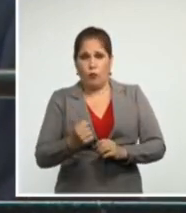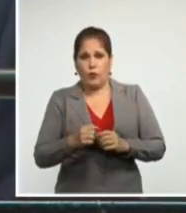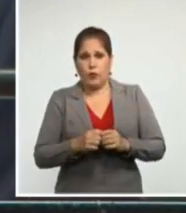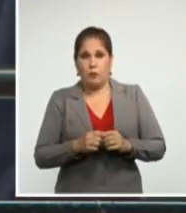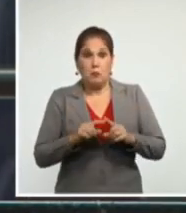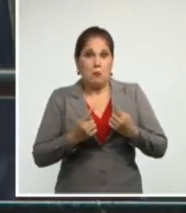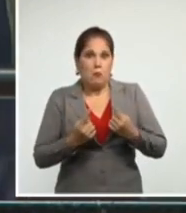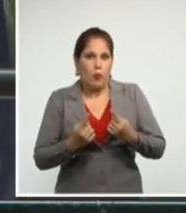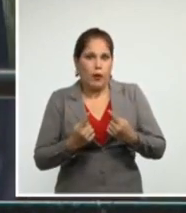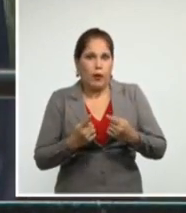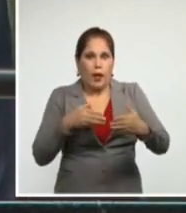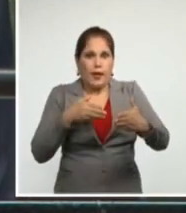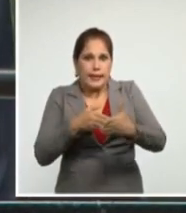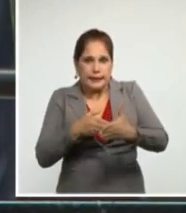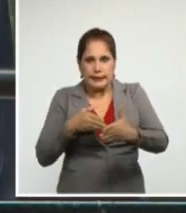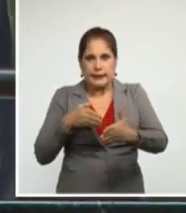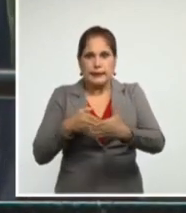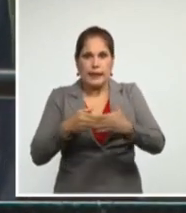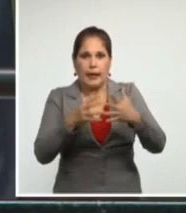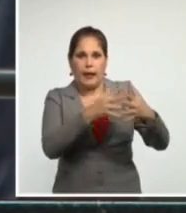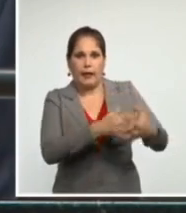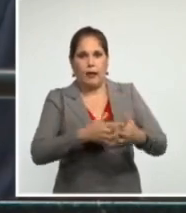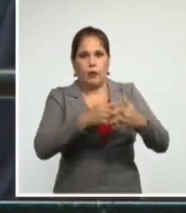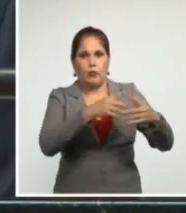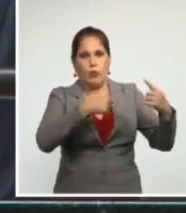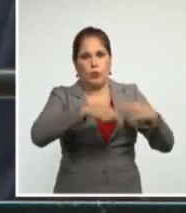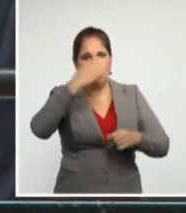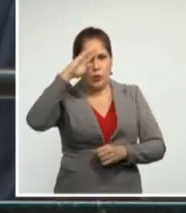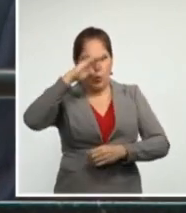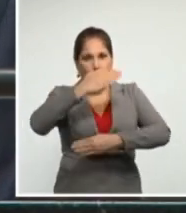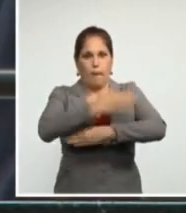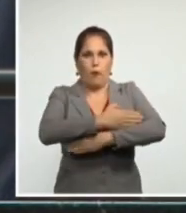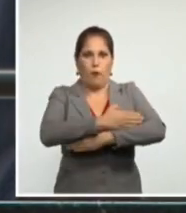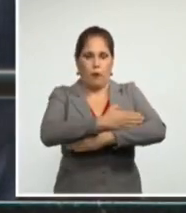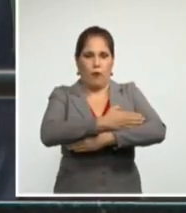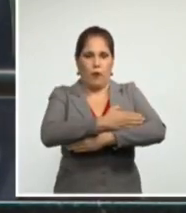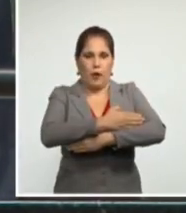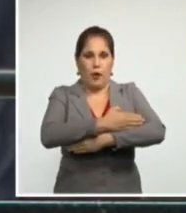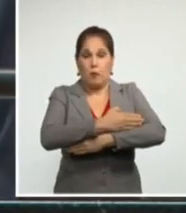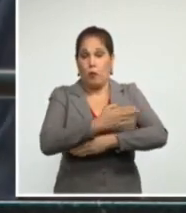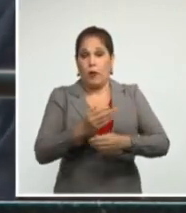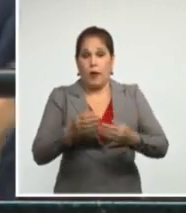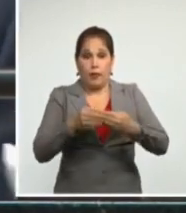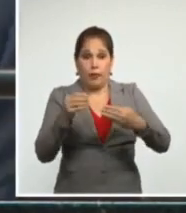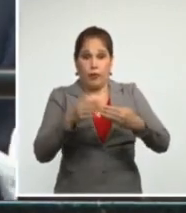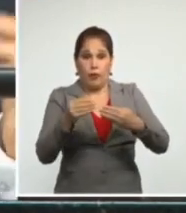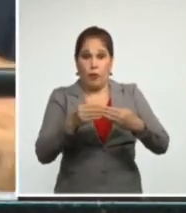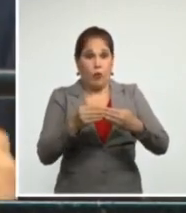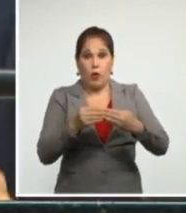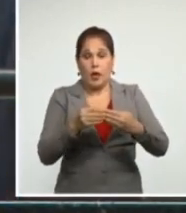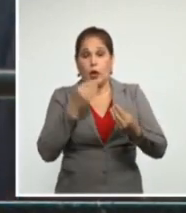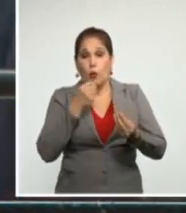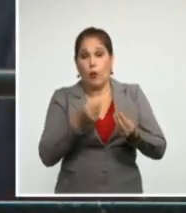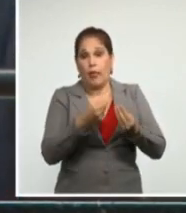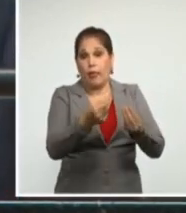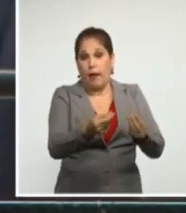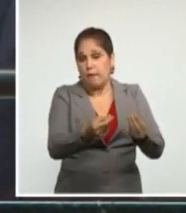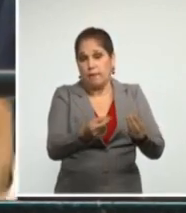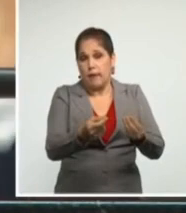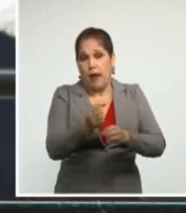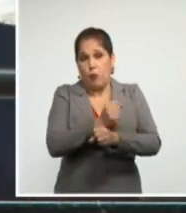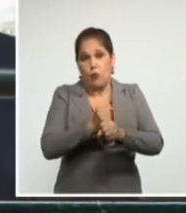obstáculos que provoca el bloqueo para disponer de esa moneda o darle valor de uso.